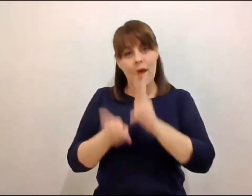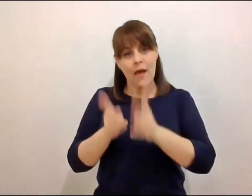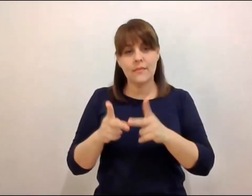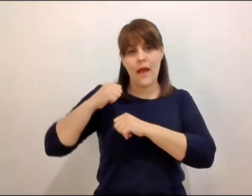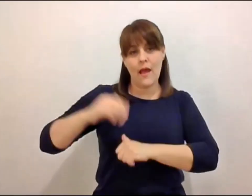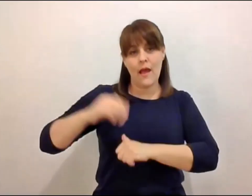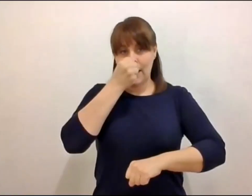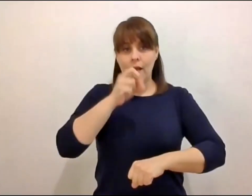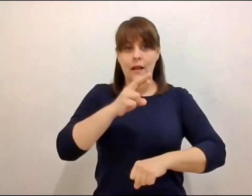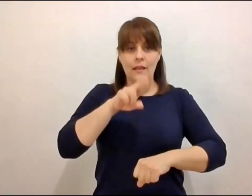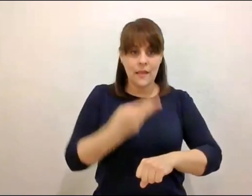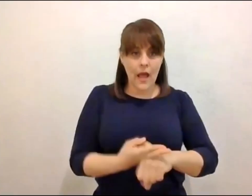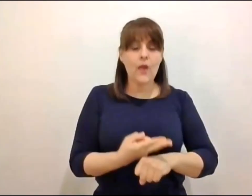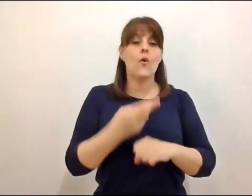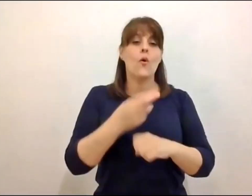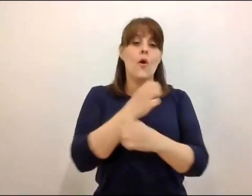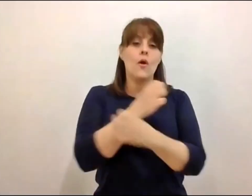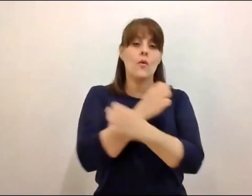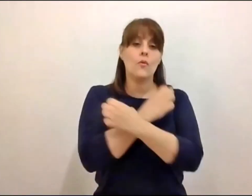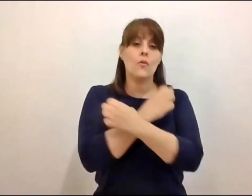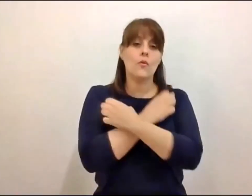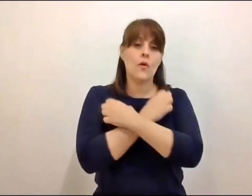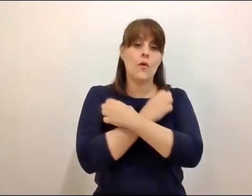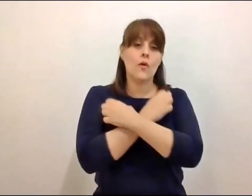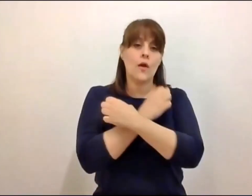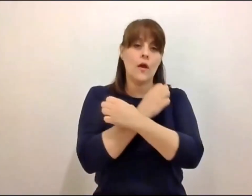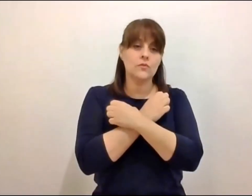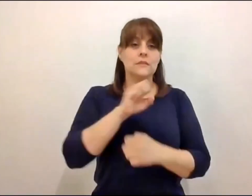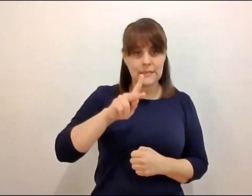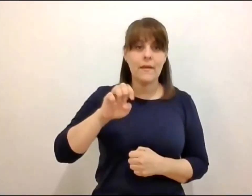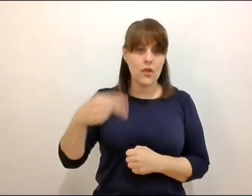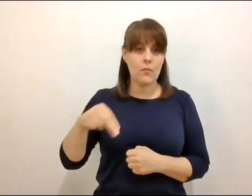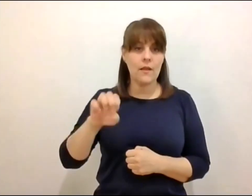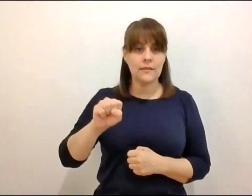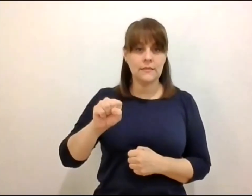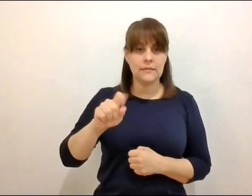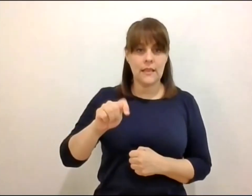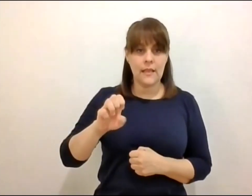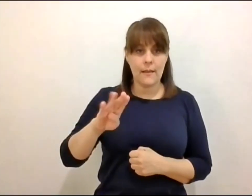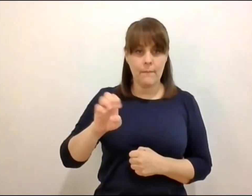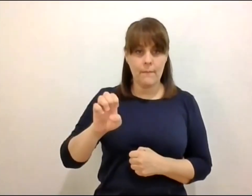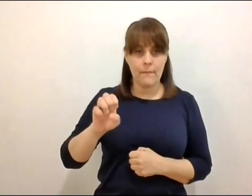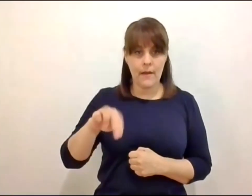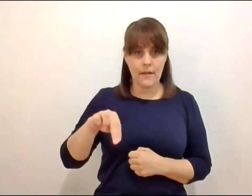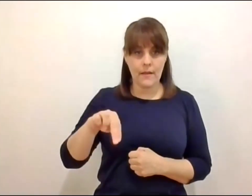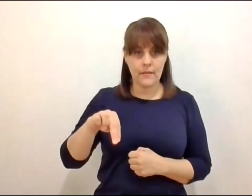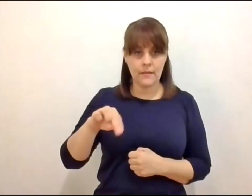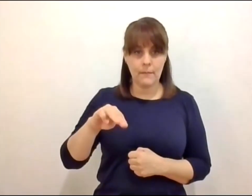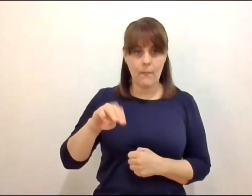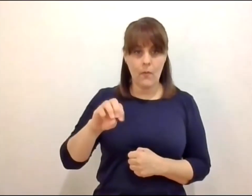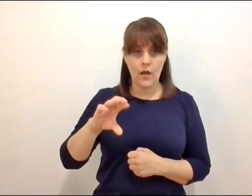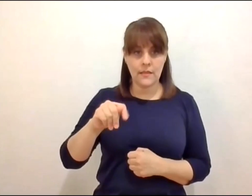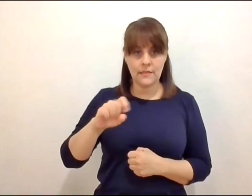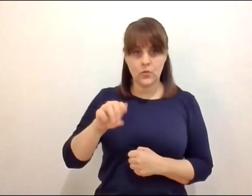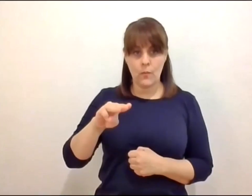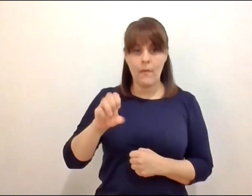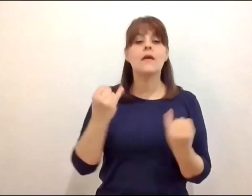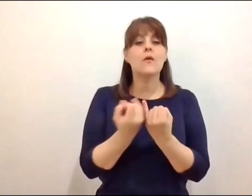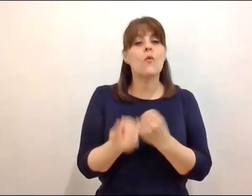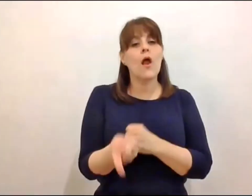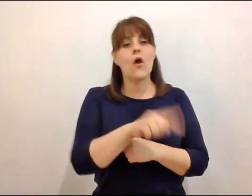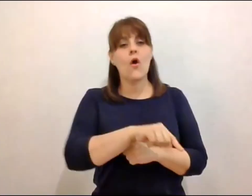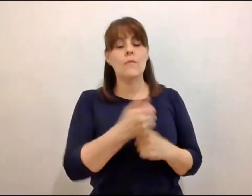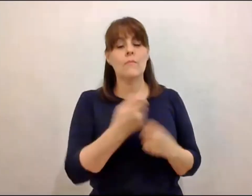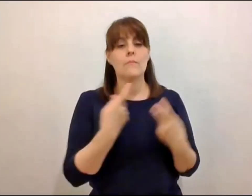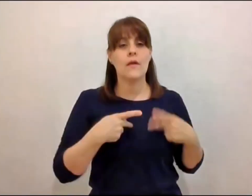Esteban Moctezuma Barragán. Pero también con los titulares de Educación de Yucatán.